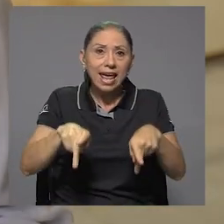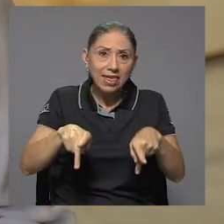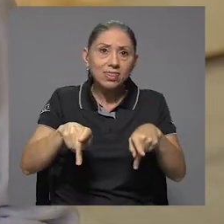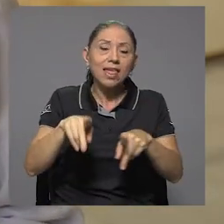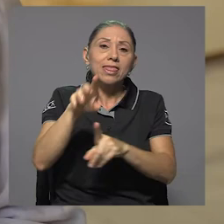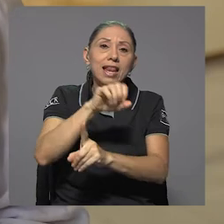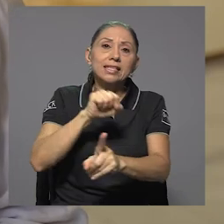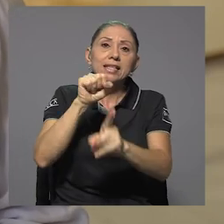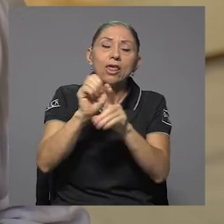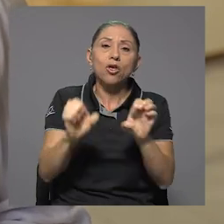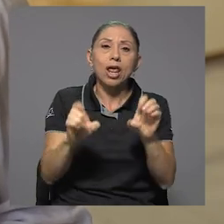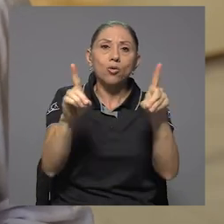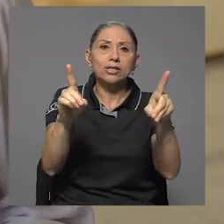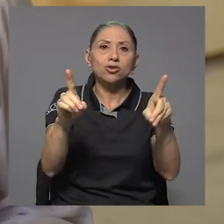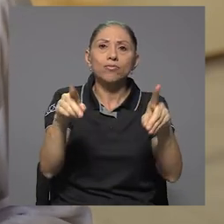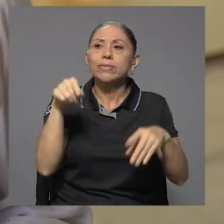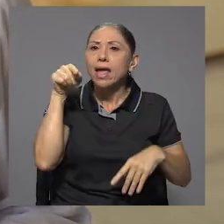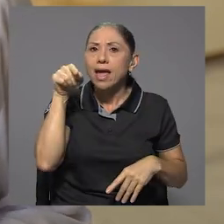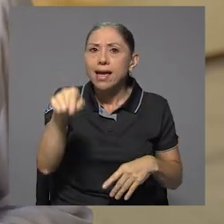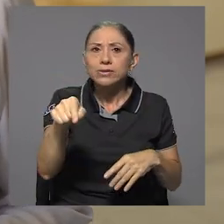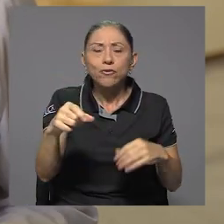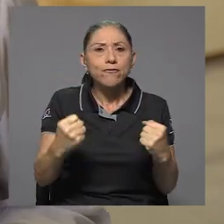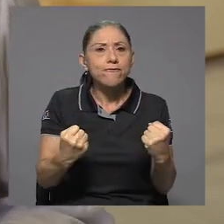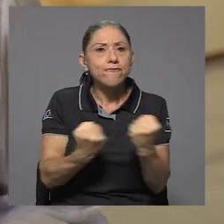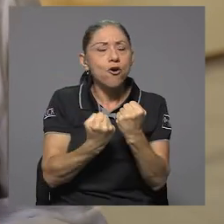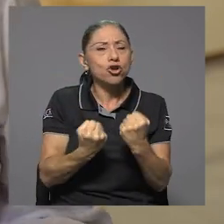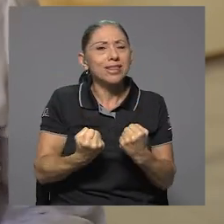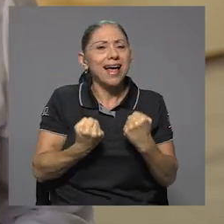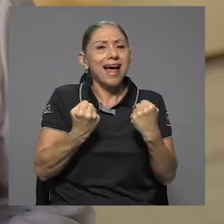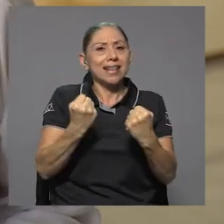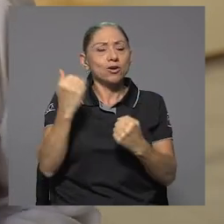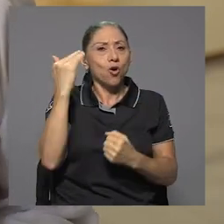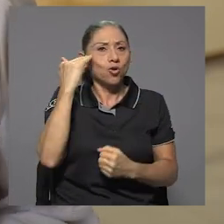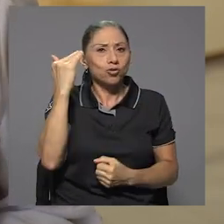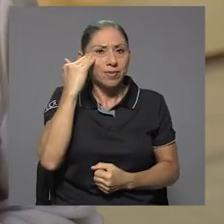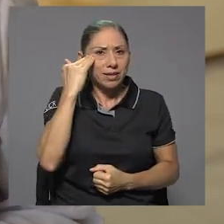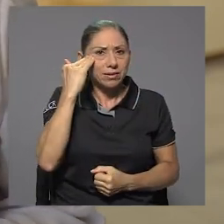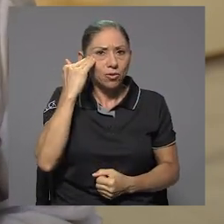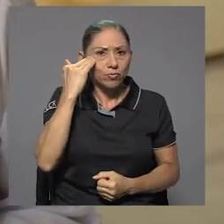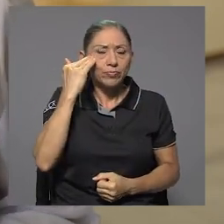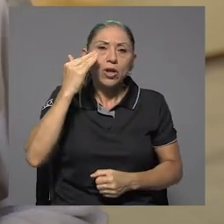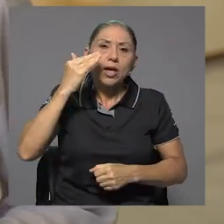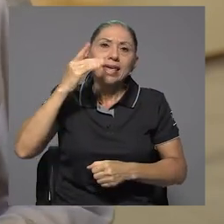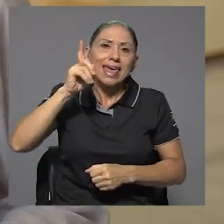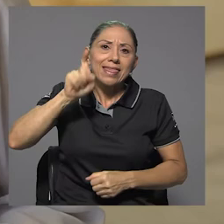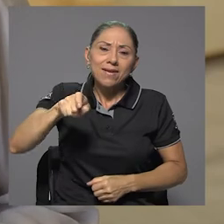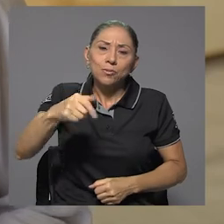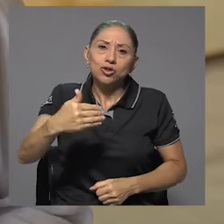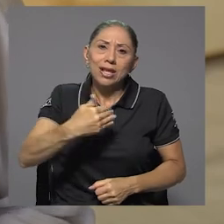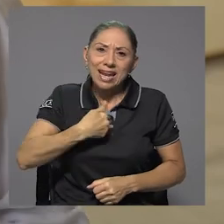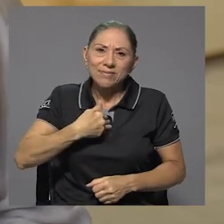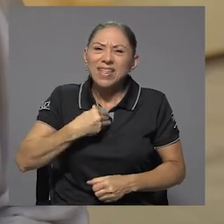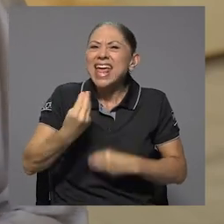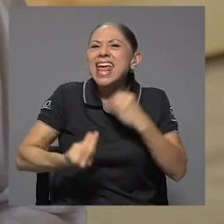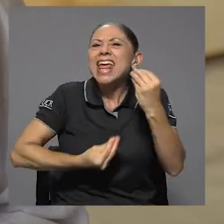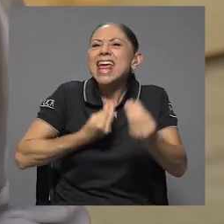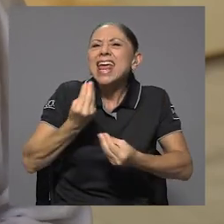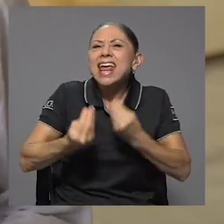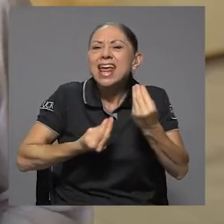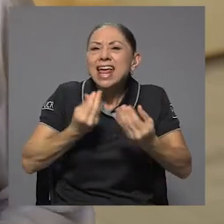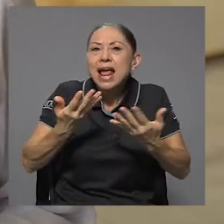Estado de la Educación, vienen a fortalecer este conocimiento que tenemos que tener sobre lo que se debe hacer